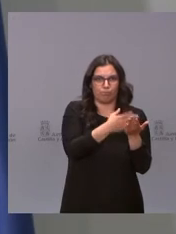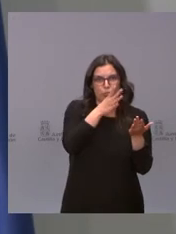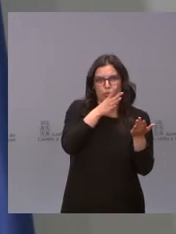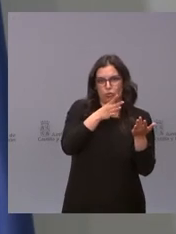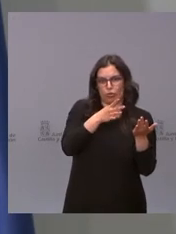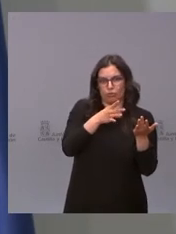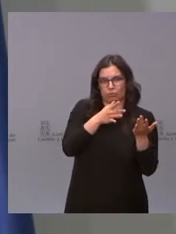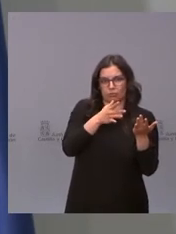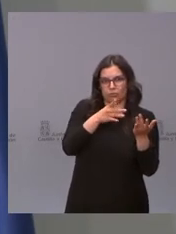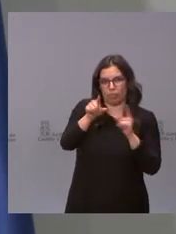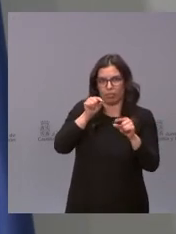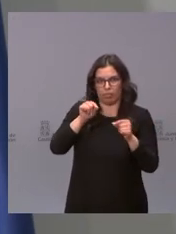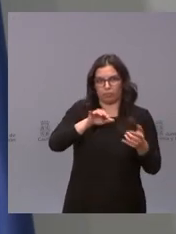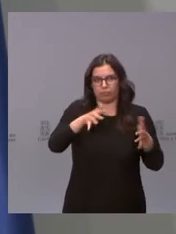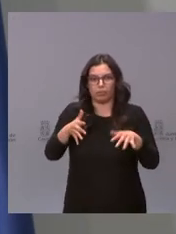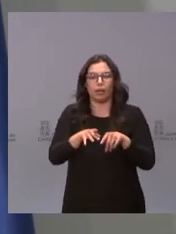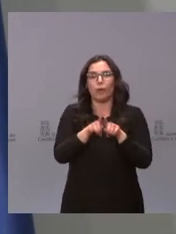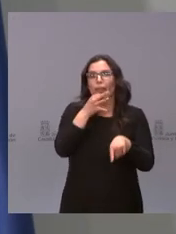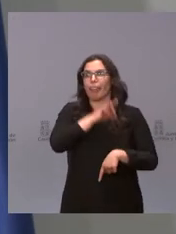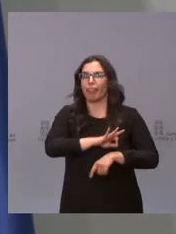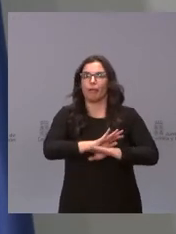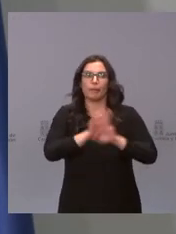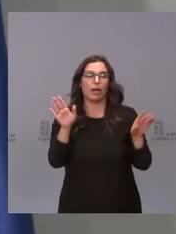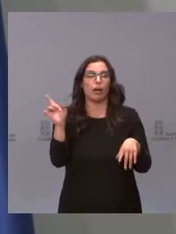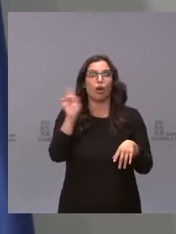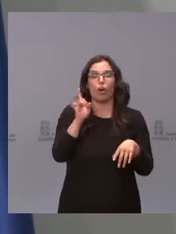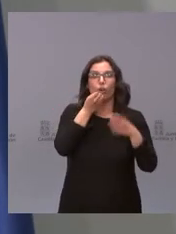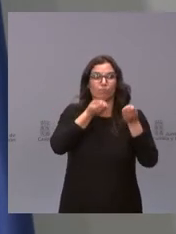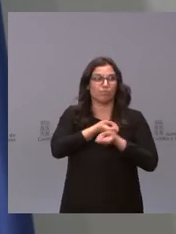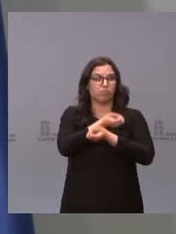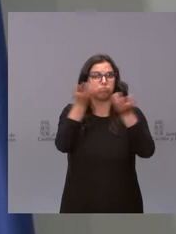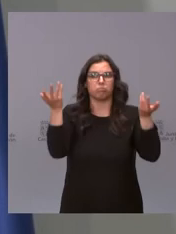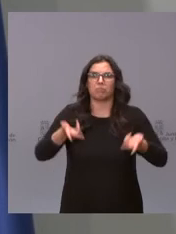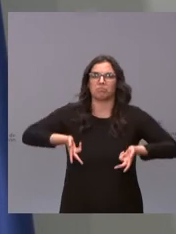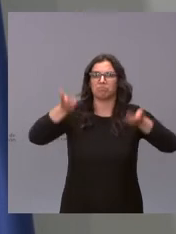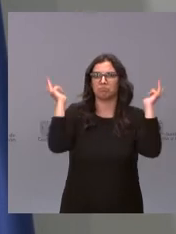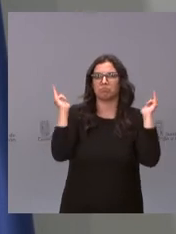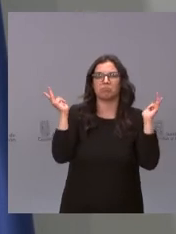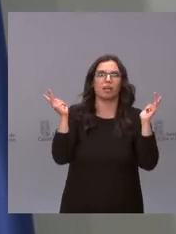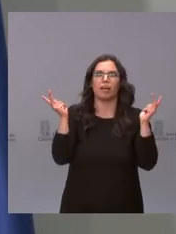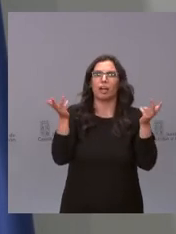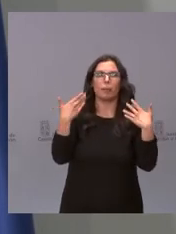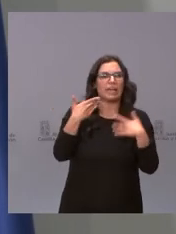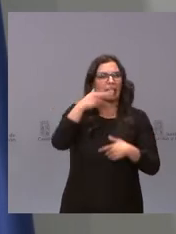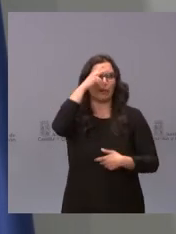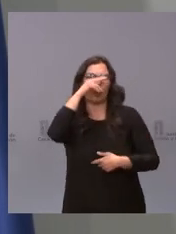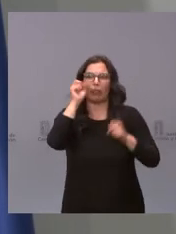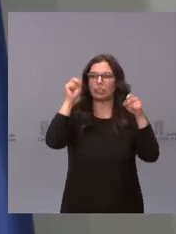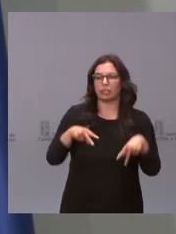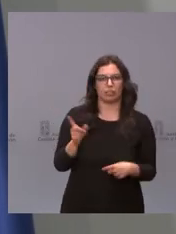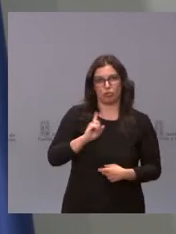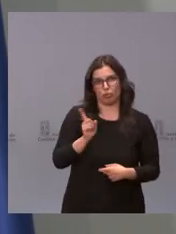es verdad que ni podemos bajar la guardia ni dar un mensaje que sería un mensaje erróneo de ausencia de preocupación. Estamos muy